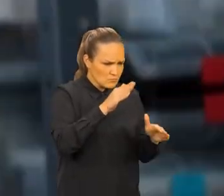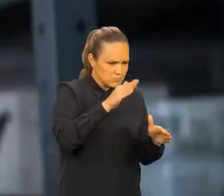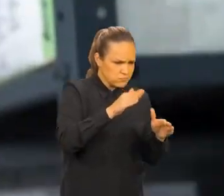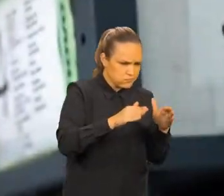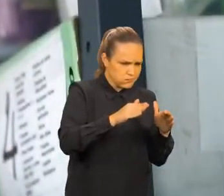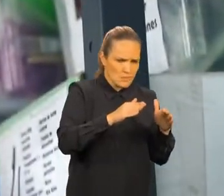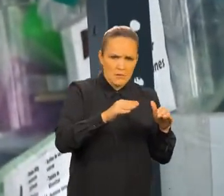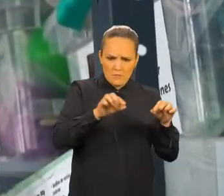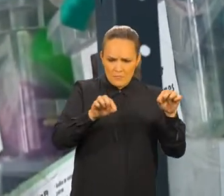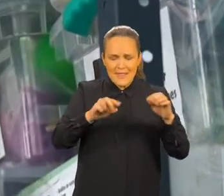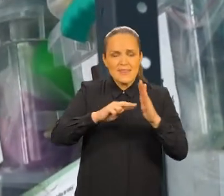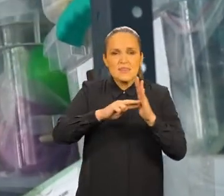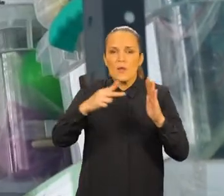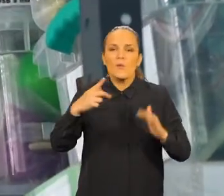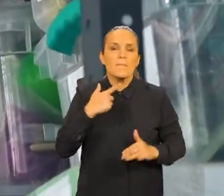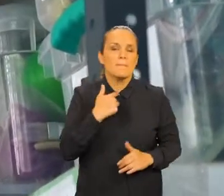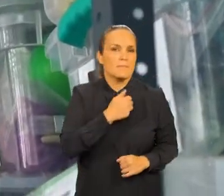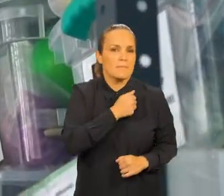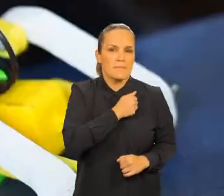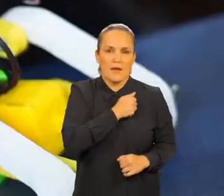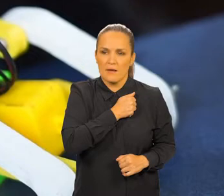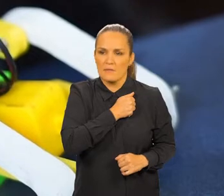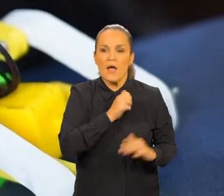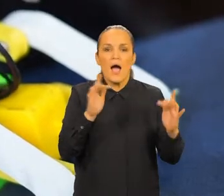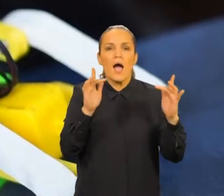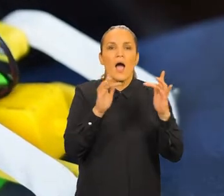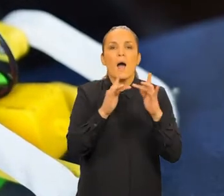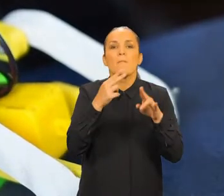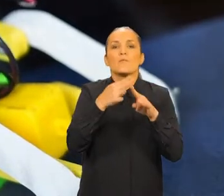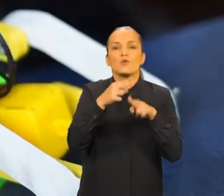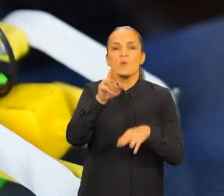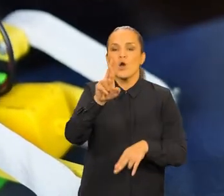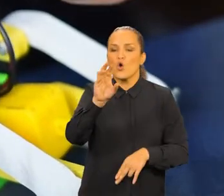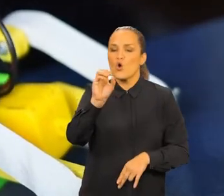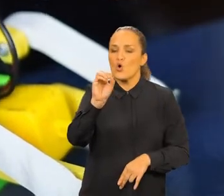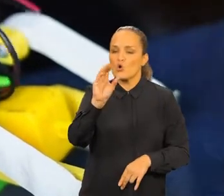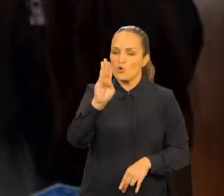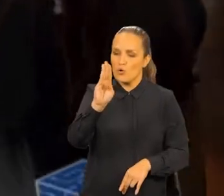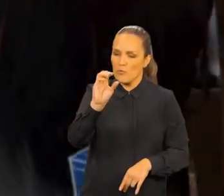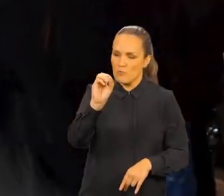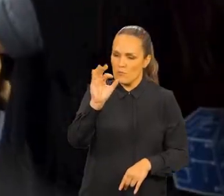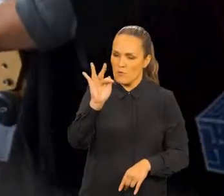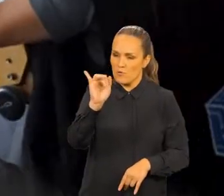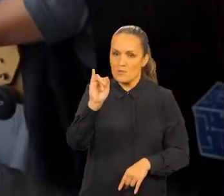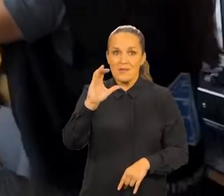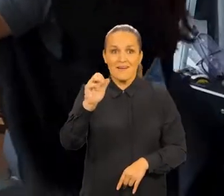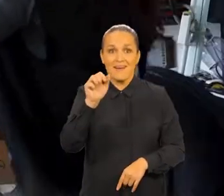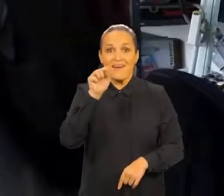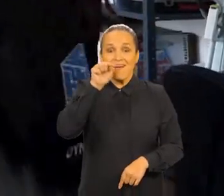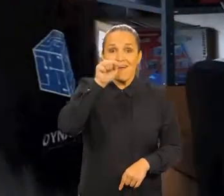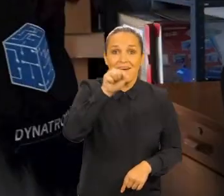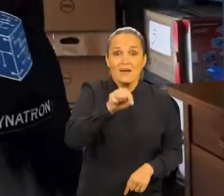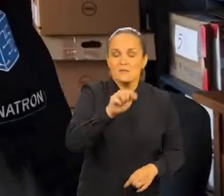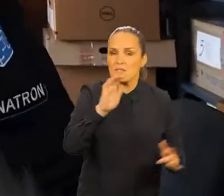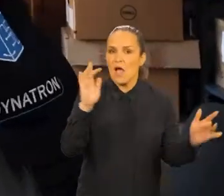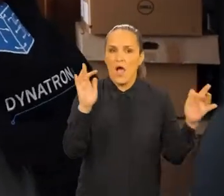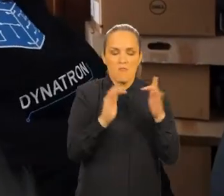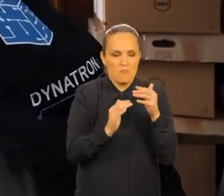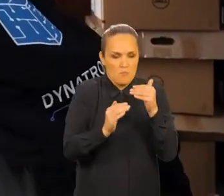Siempre ha sido como esa conexión con la tecnología. Y cada vez siento que se le da